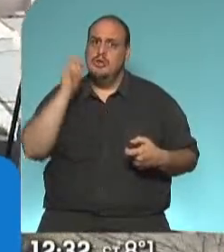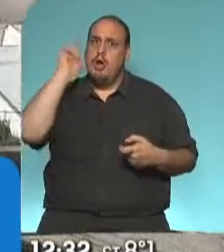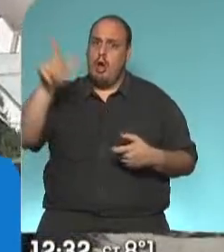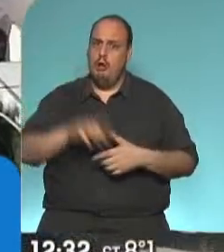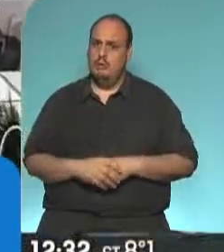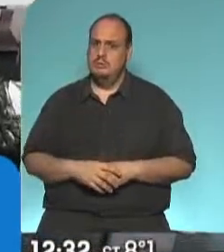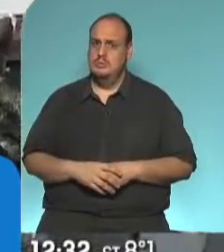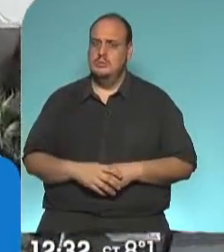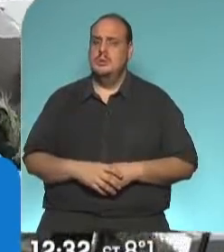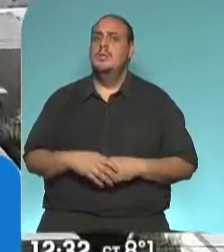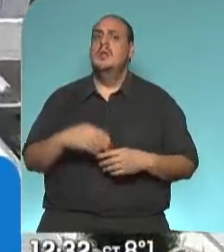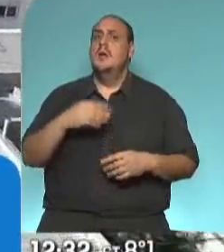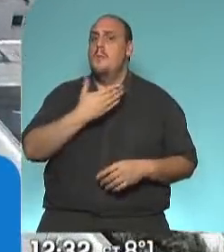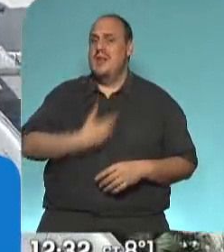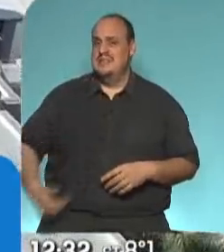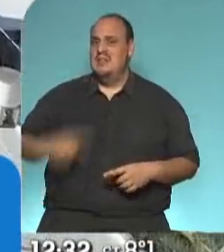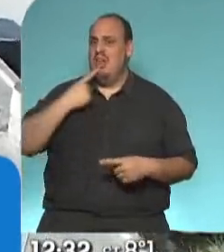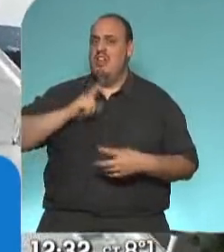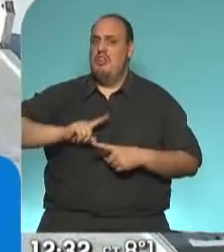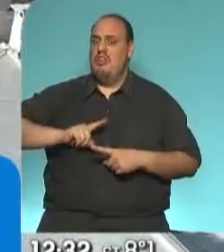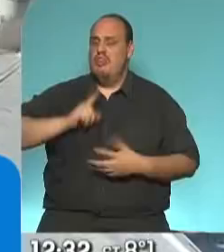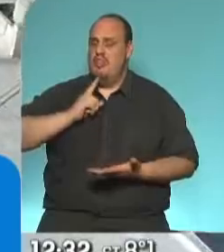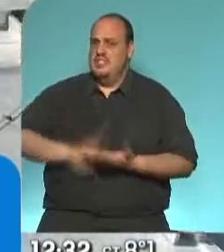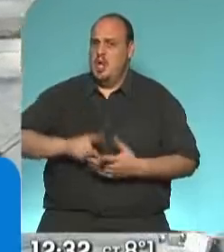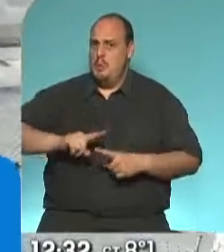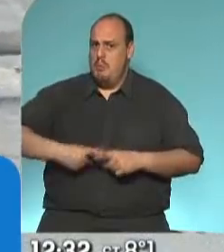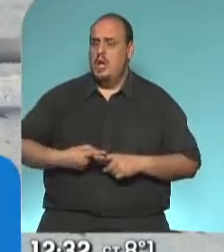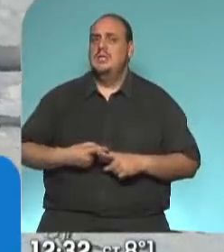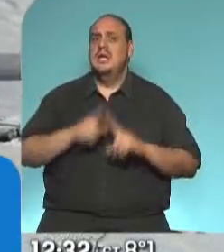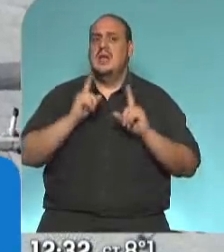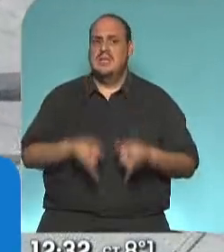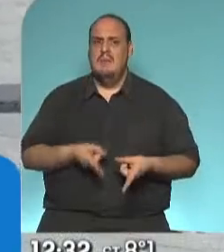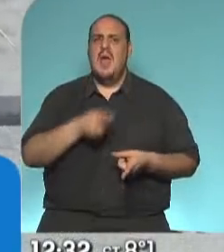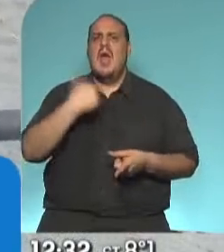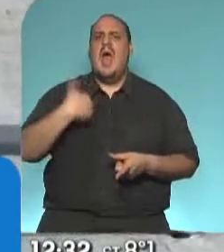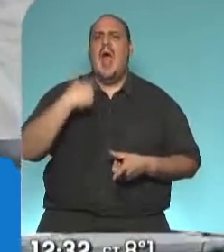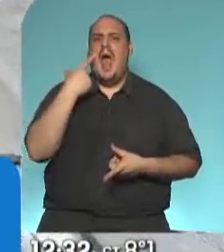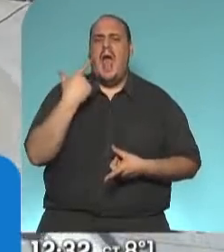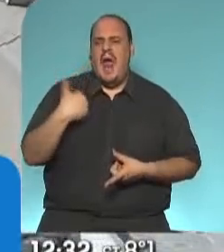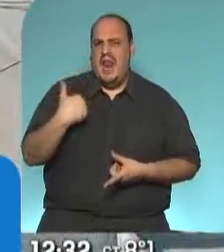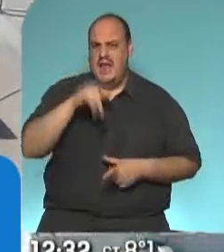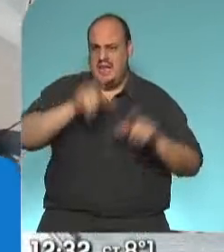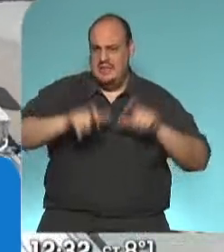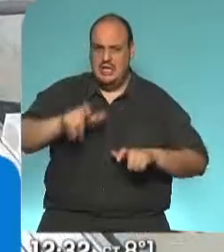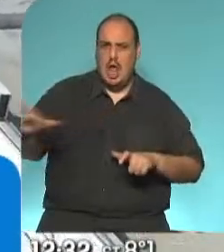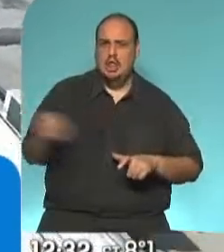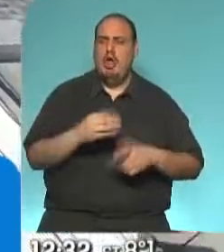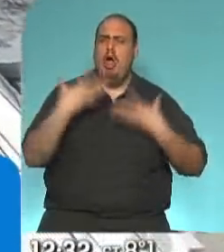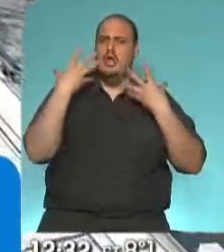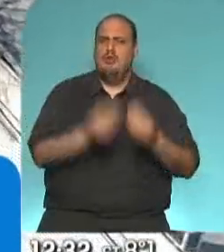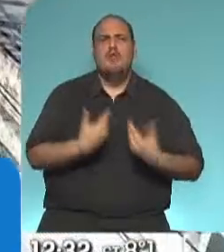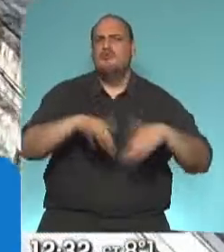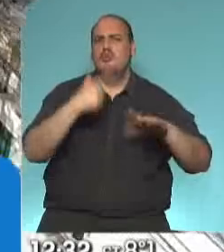base a una decisión política del presidente de acompañar a todos los argentinos, vivan donde vivan. Como planteaban otros gobernadores,